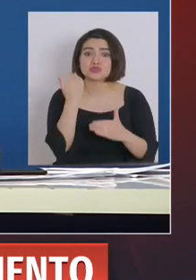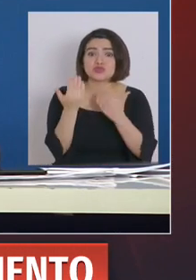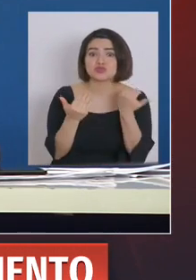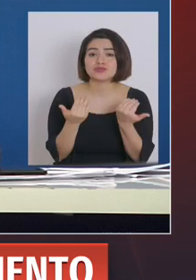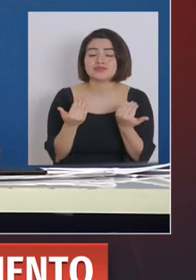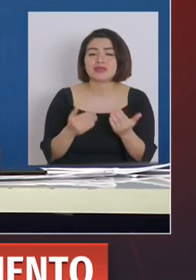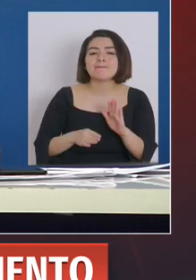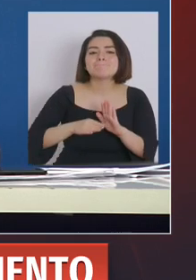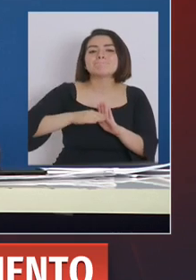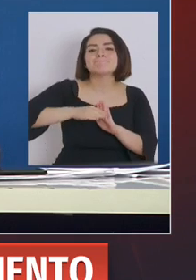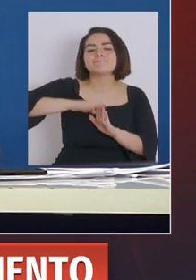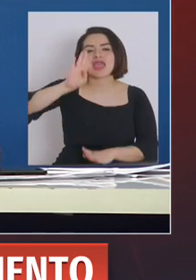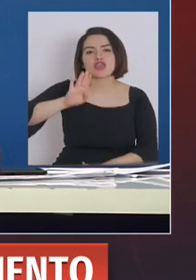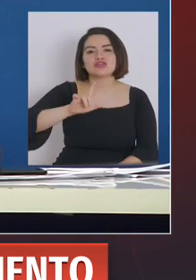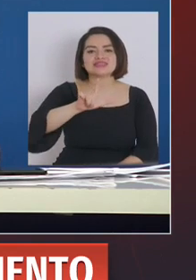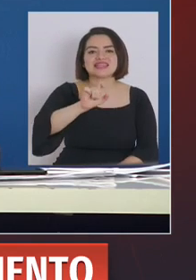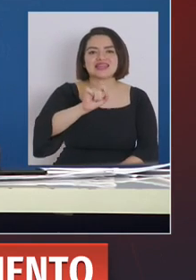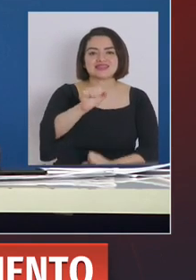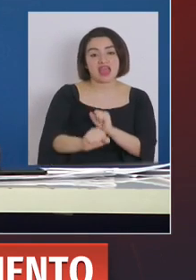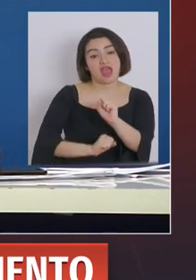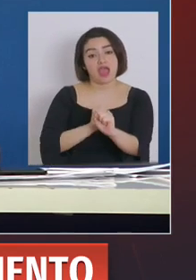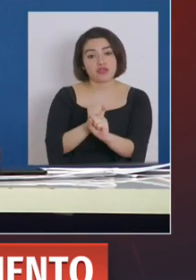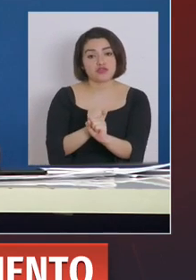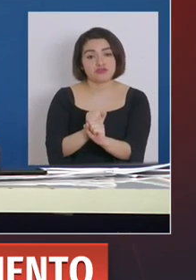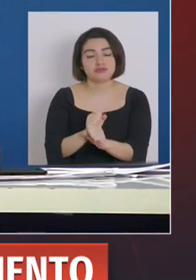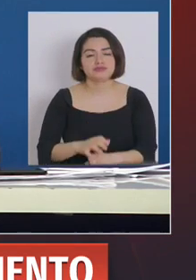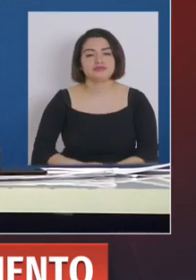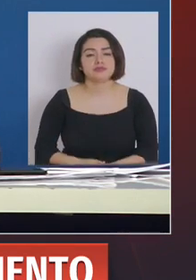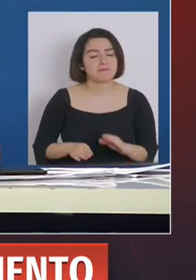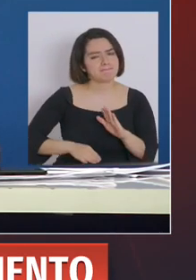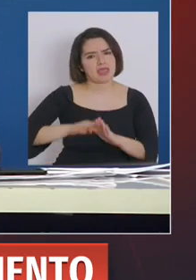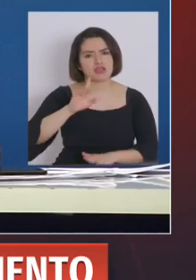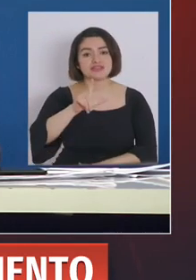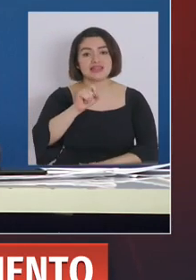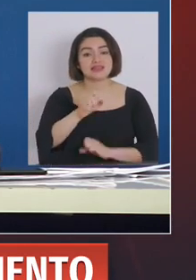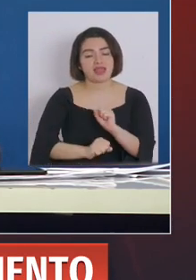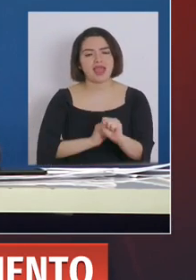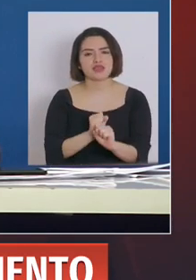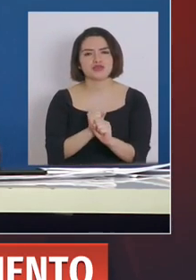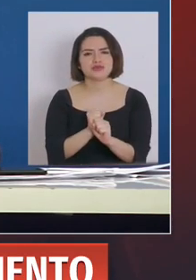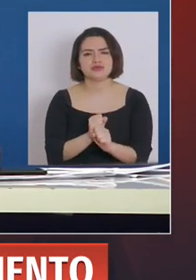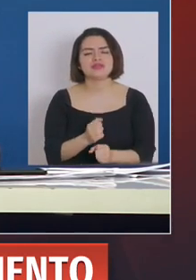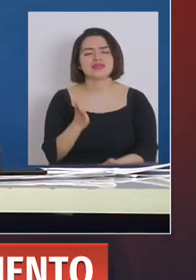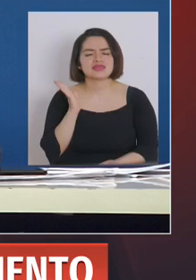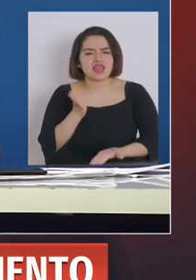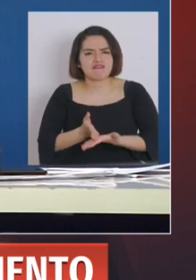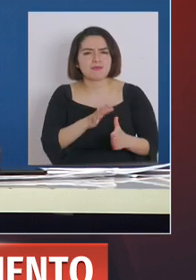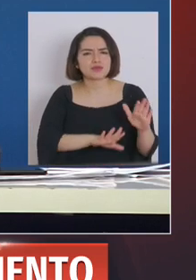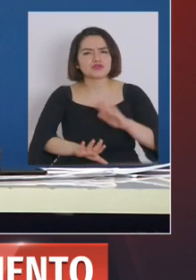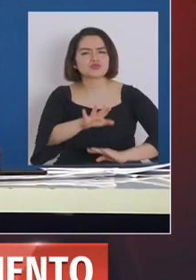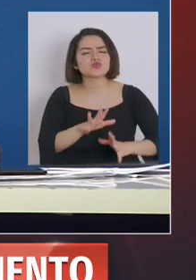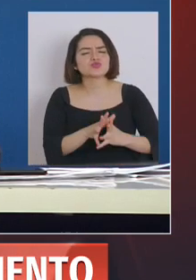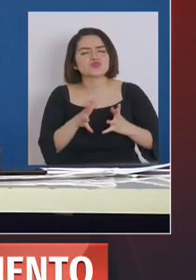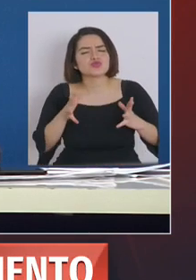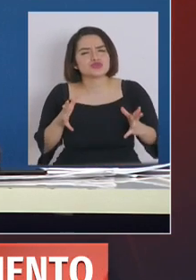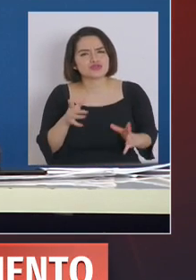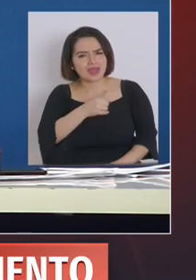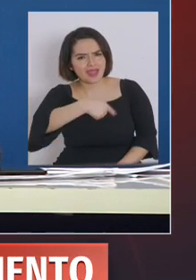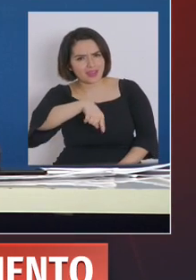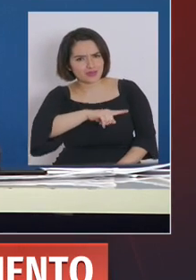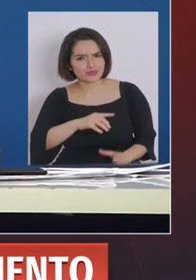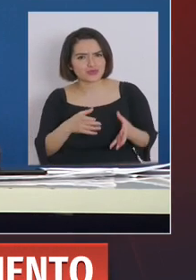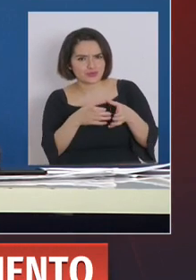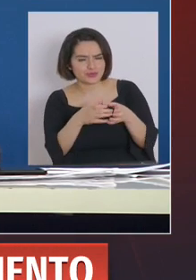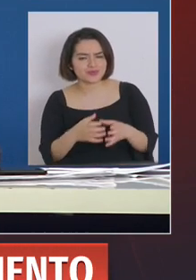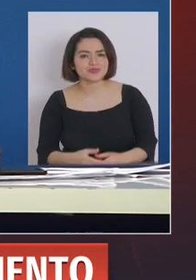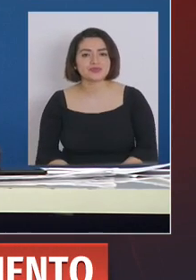de 70 años de edad, son mayores de 70 años de edad, así que tenemos que protegerlos mucho a ellos. Y